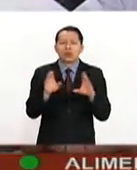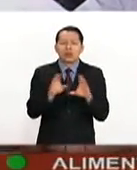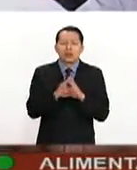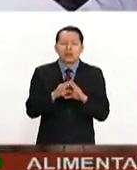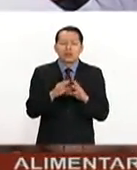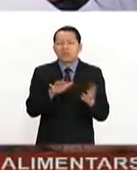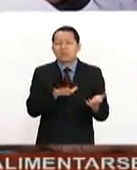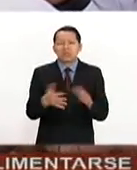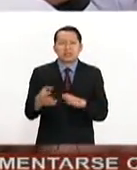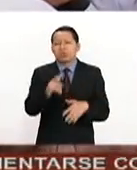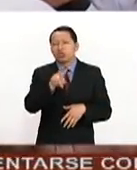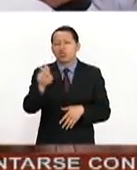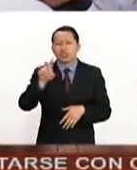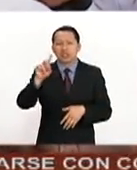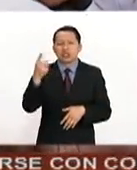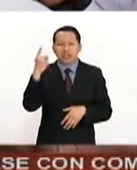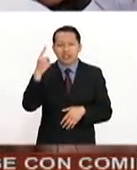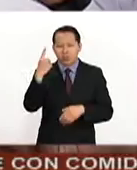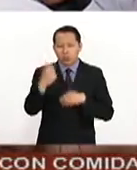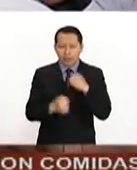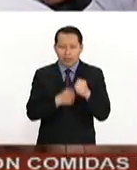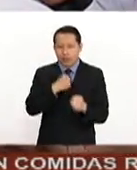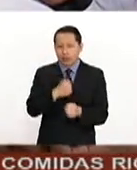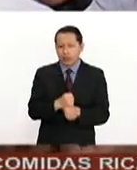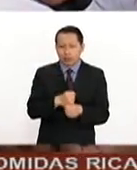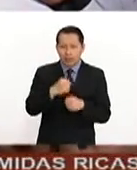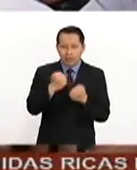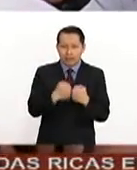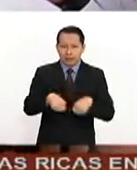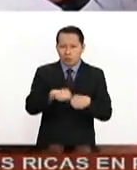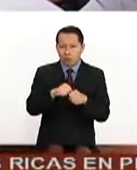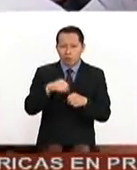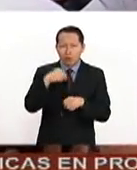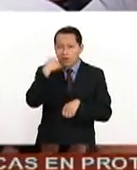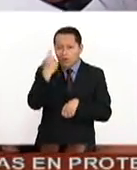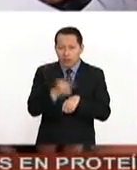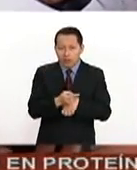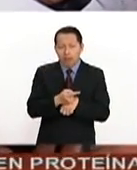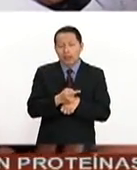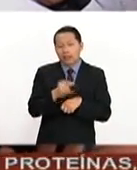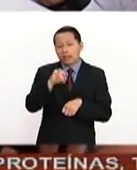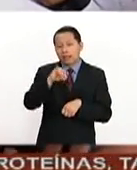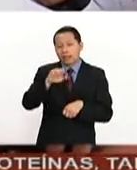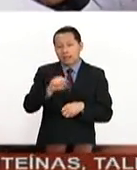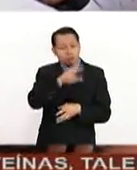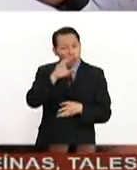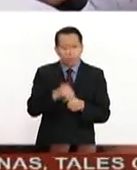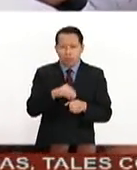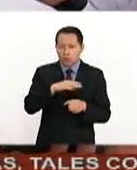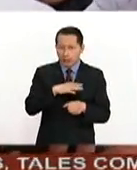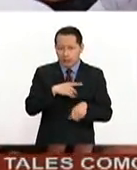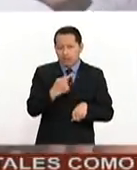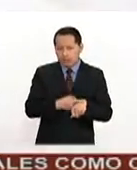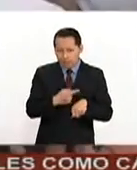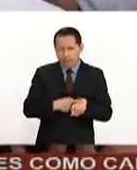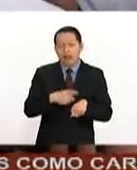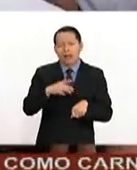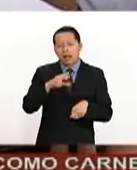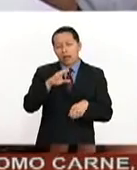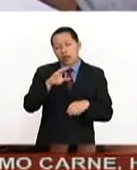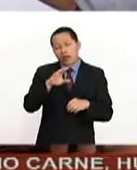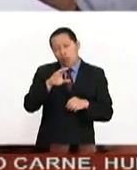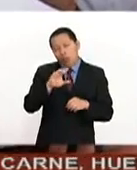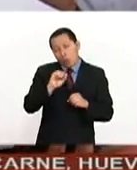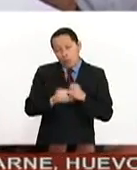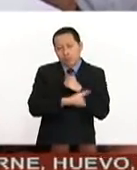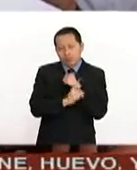200 dólares al año del seguro voluntario del IMSS y acceden a todo el seguro de enfermedades y maternidad. Los